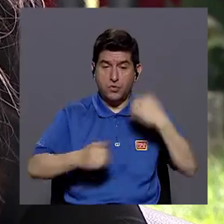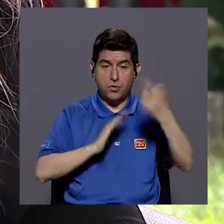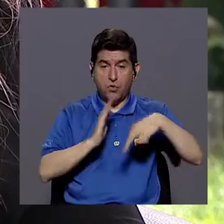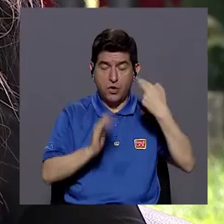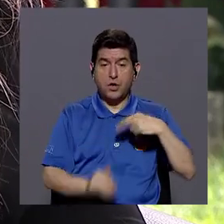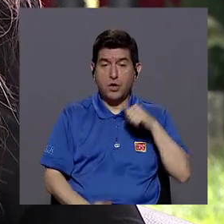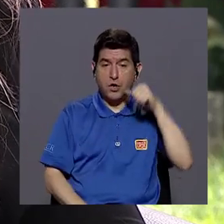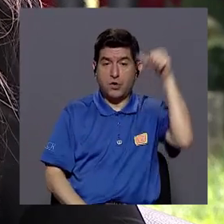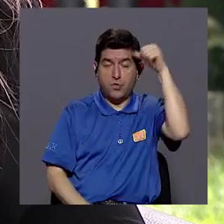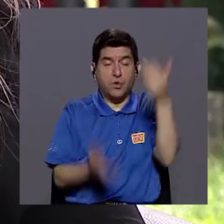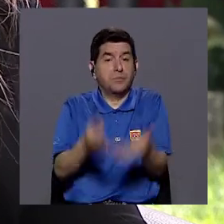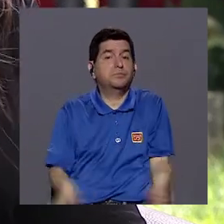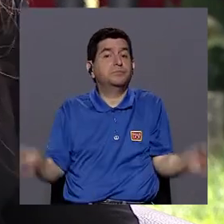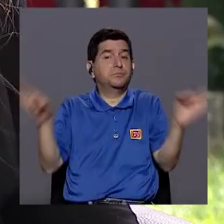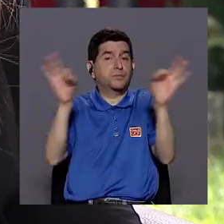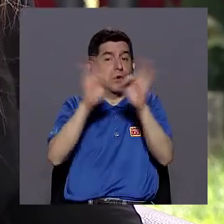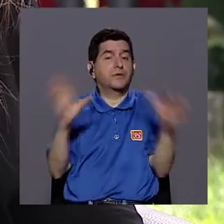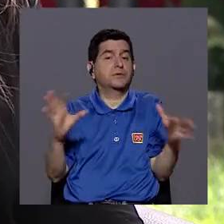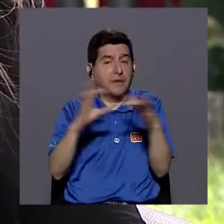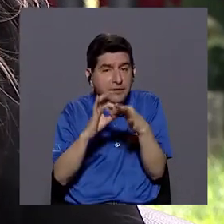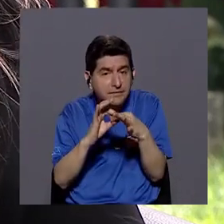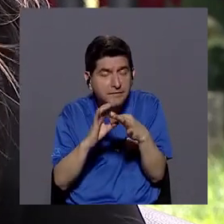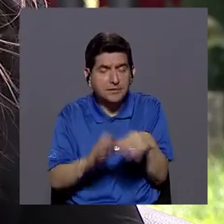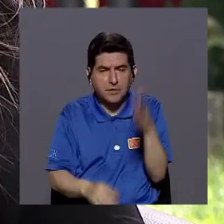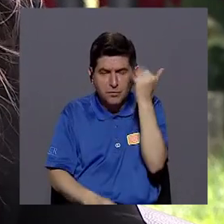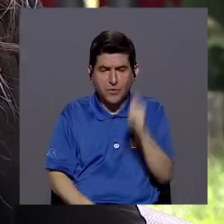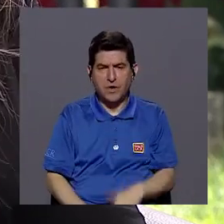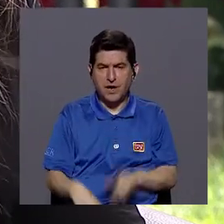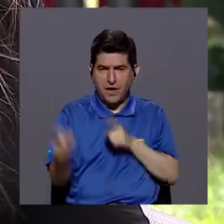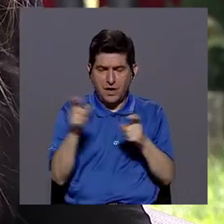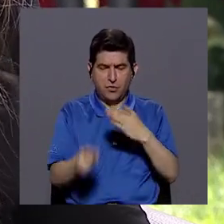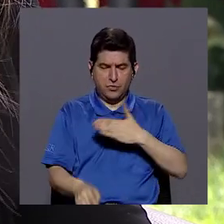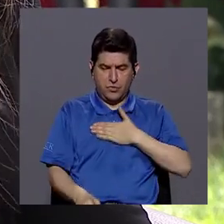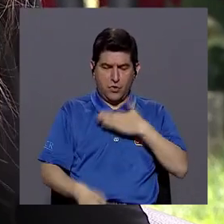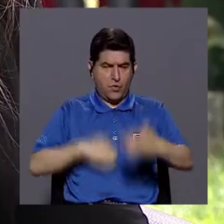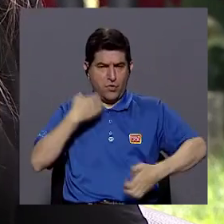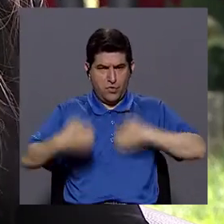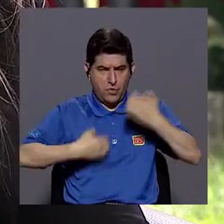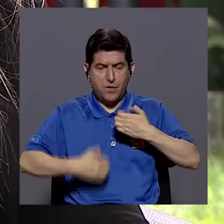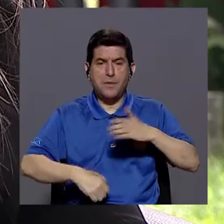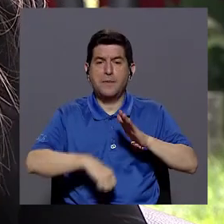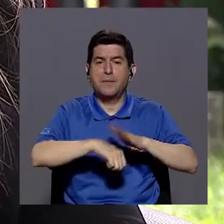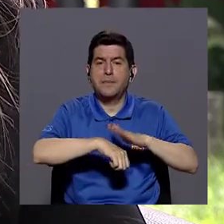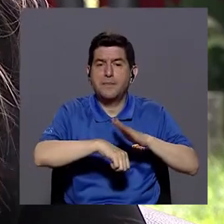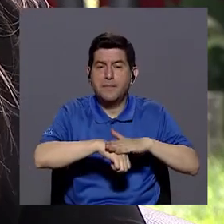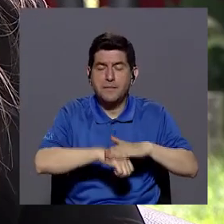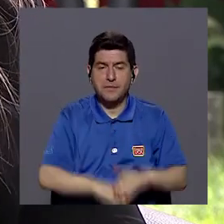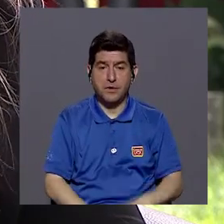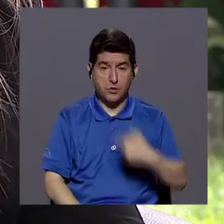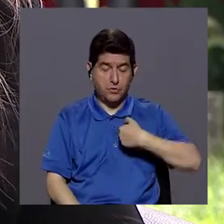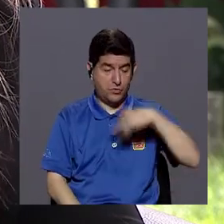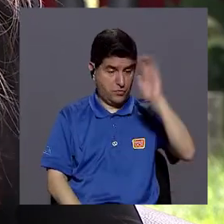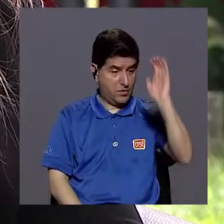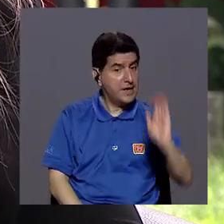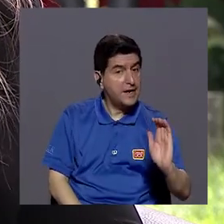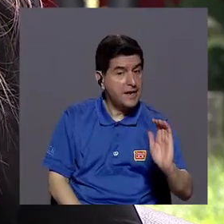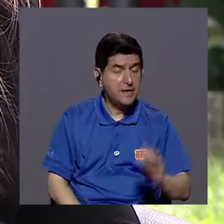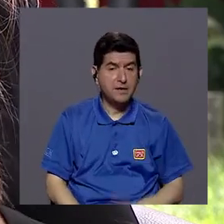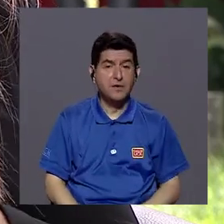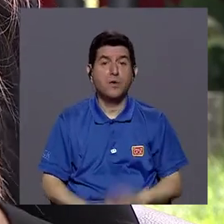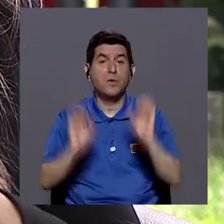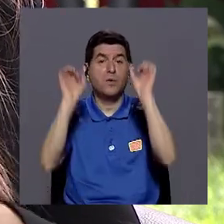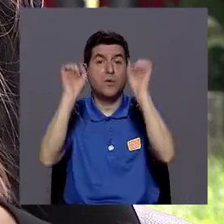papel que tenemos como adultos es fundamental. ¿Por qué? Porque el control de mis emociones me va a ayudar como niño y niña